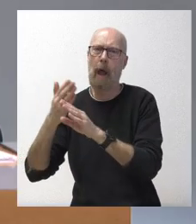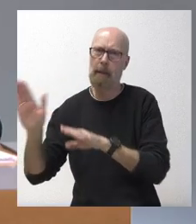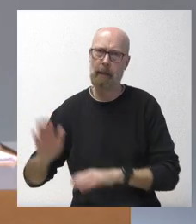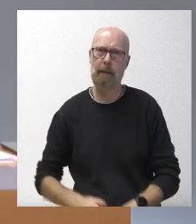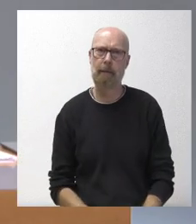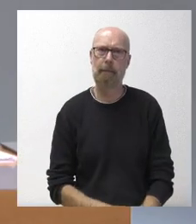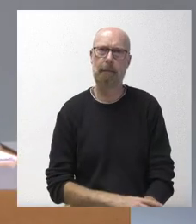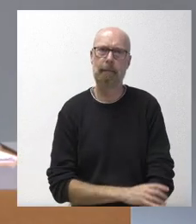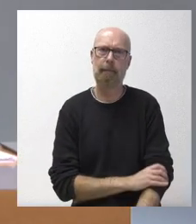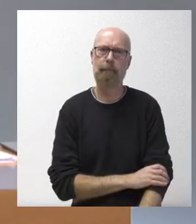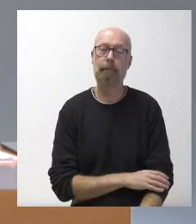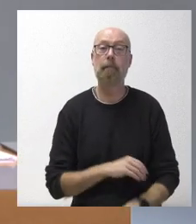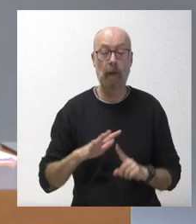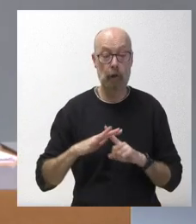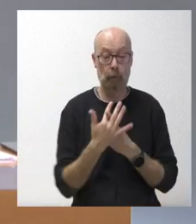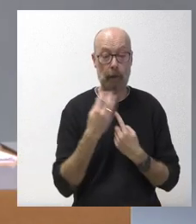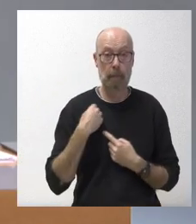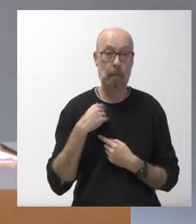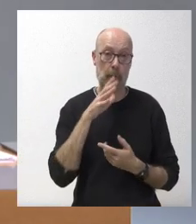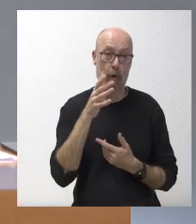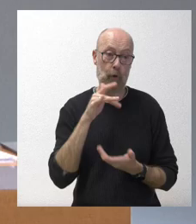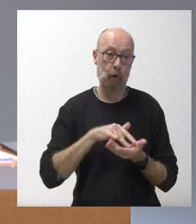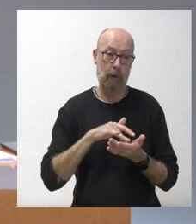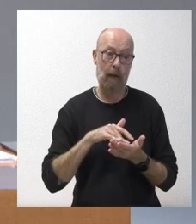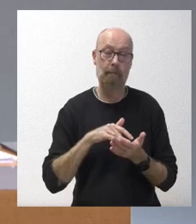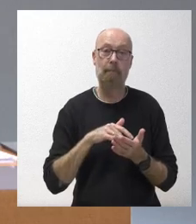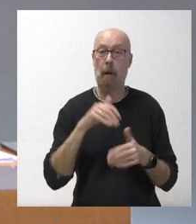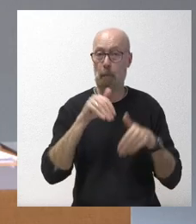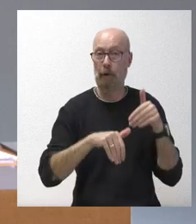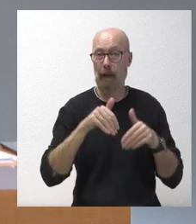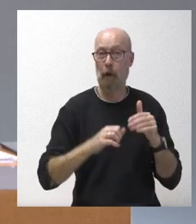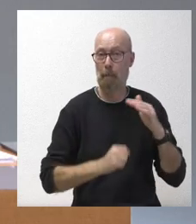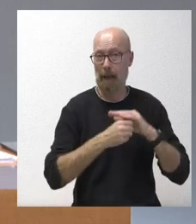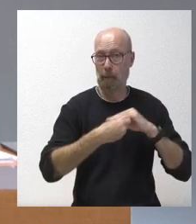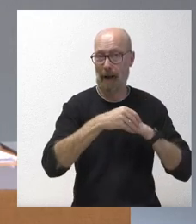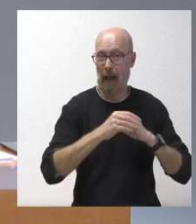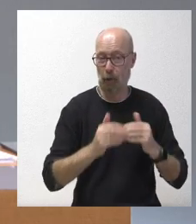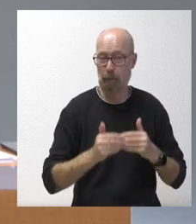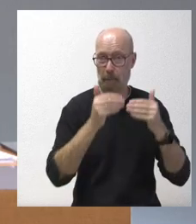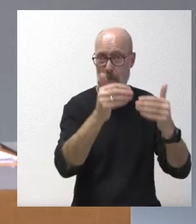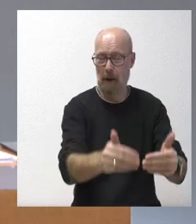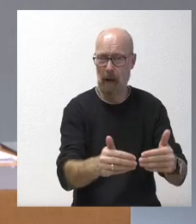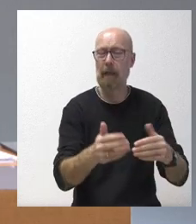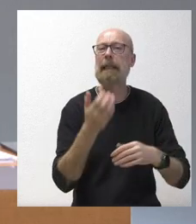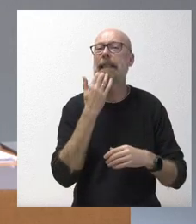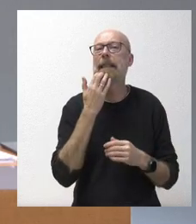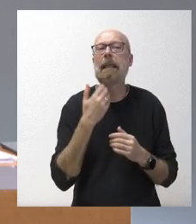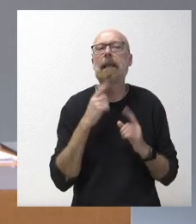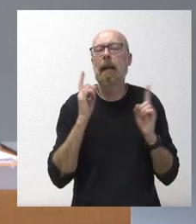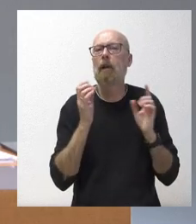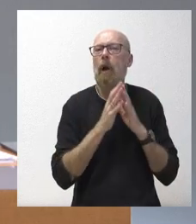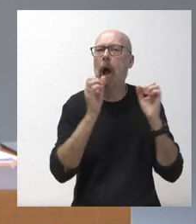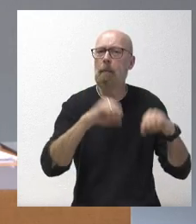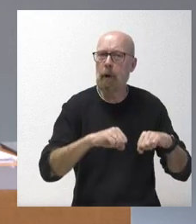Esta situación que se ha dado con el retraso de la votación del techo de gasto, no sé si también, en el caso de que saliera adelante, retrasaría la aprobación del